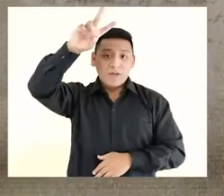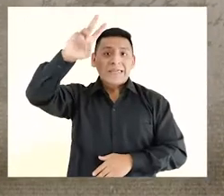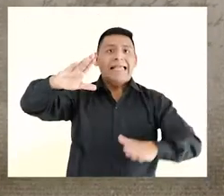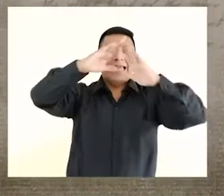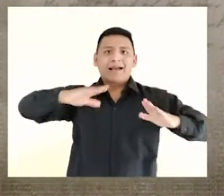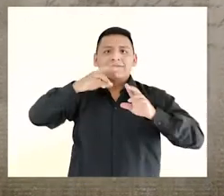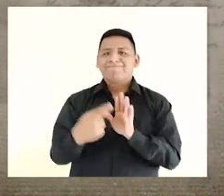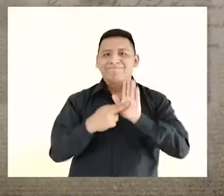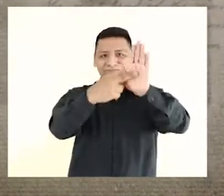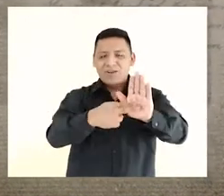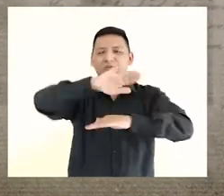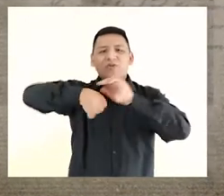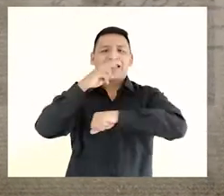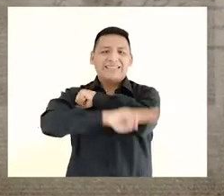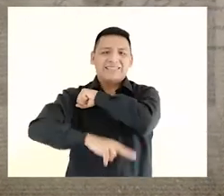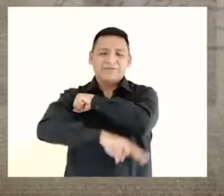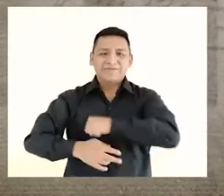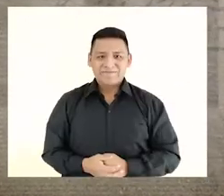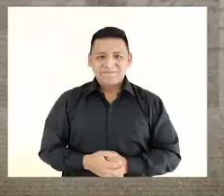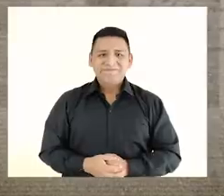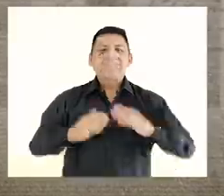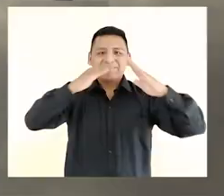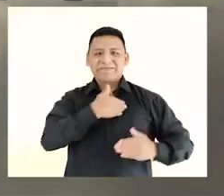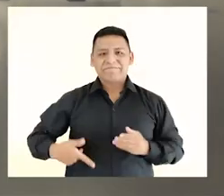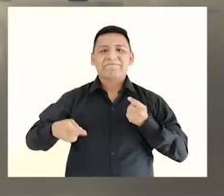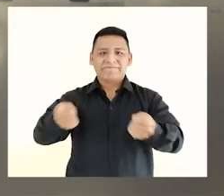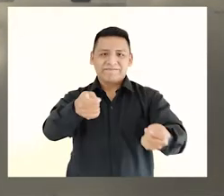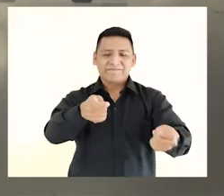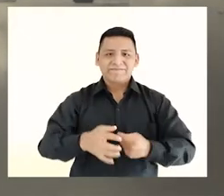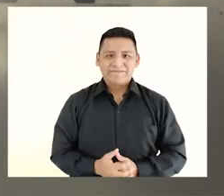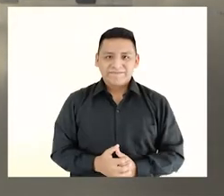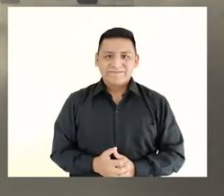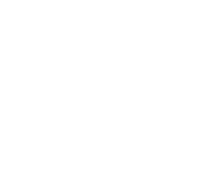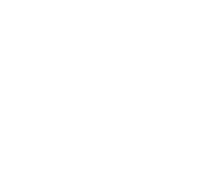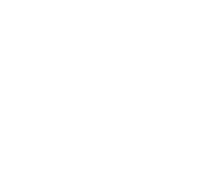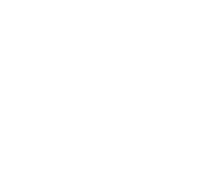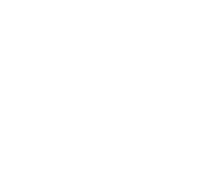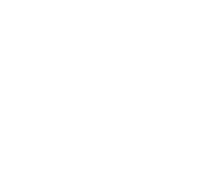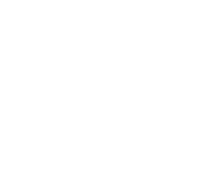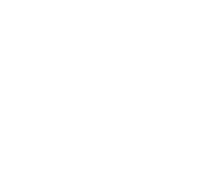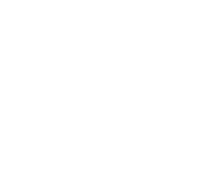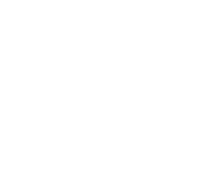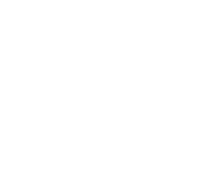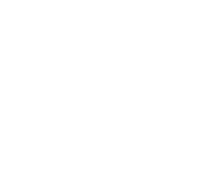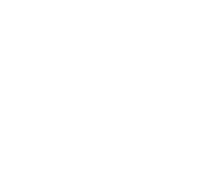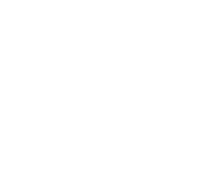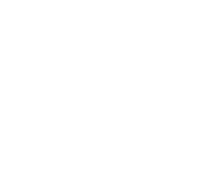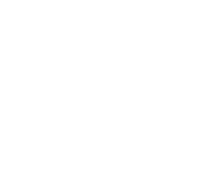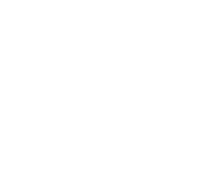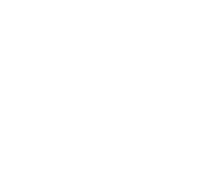todos los peruanos y la casa que nos representa como nación. Palacio de Gobierno, nuestra Lima del